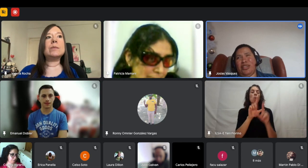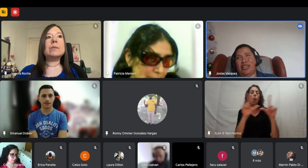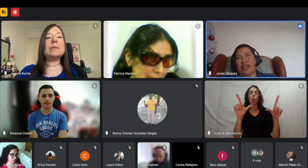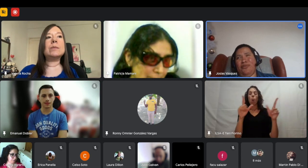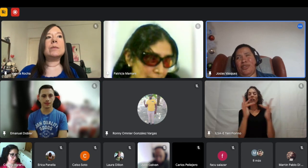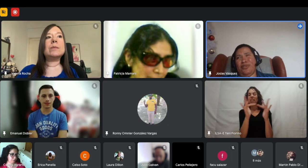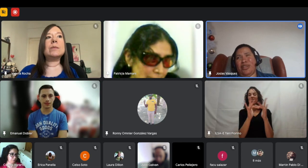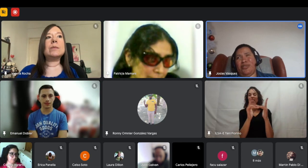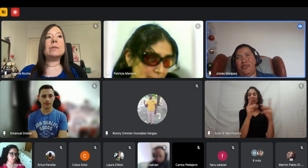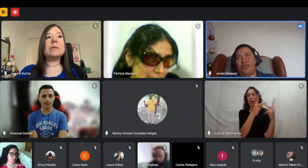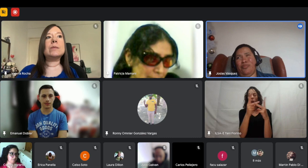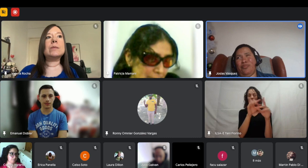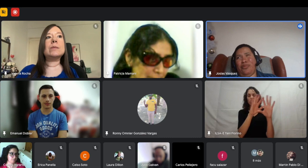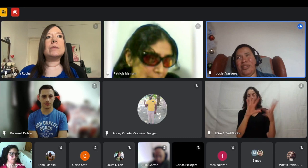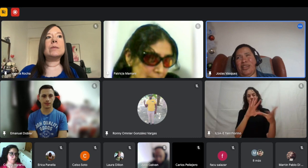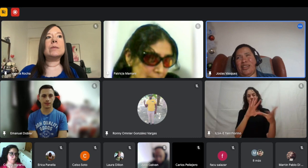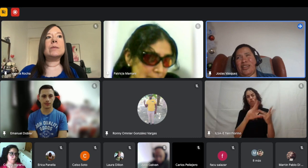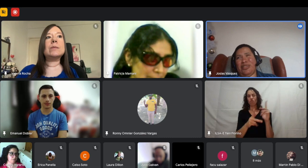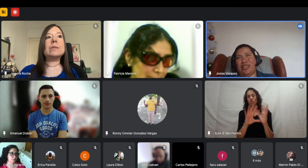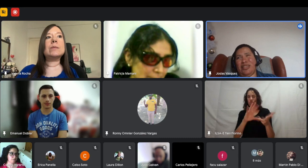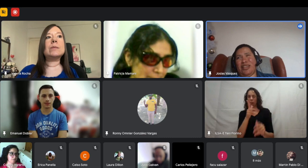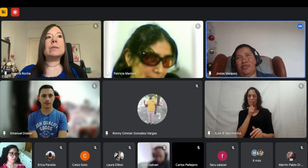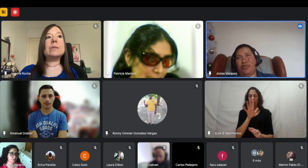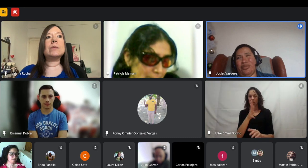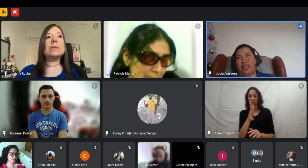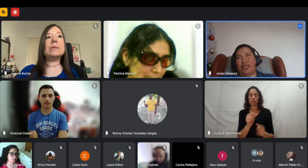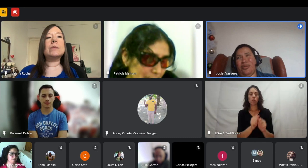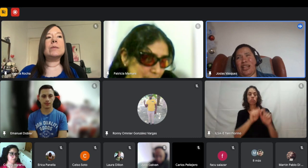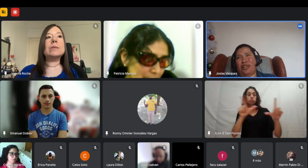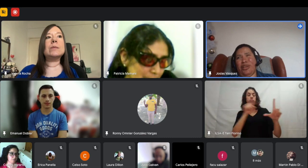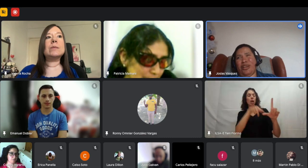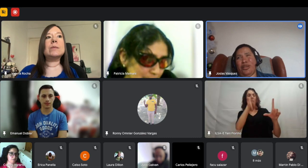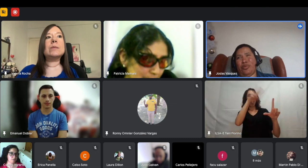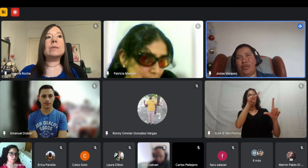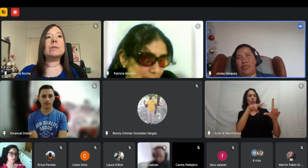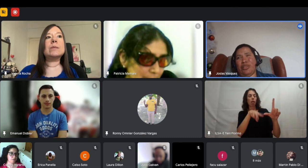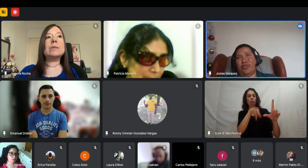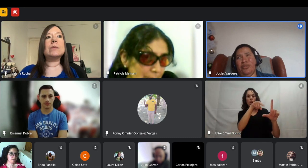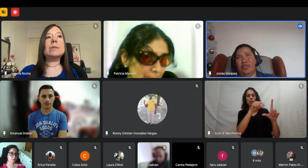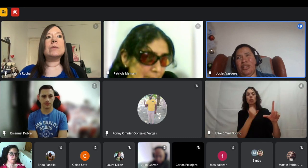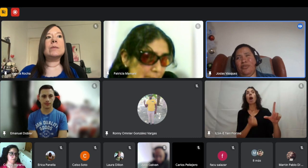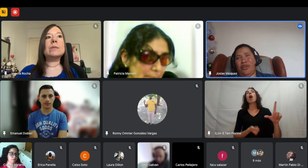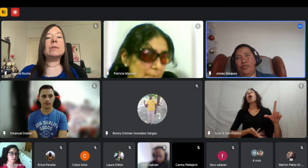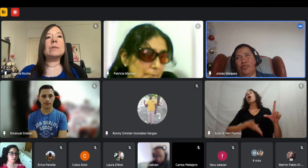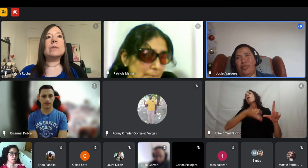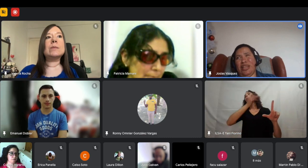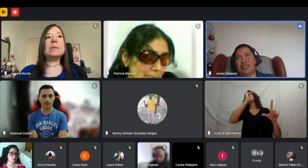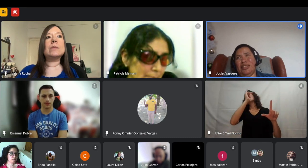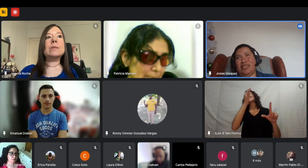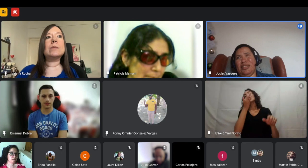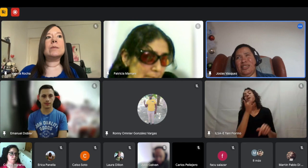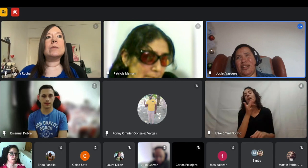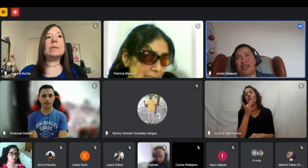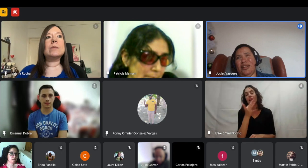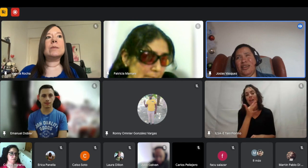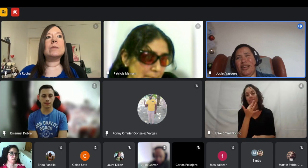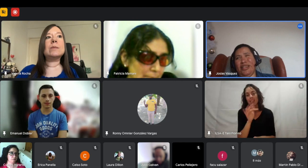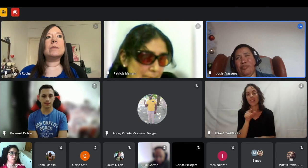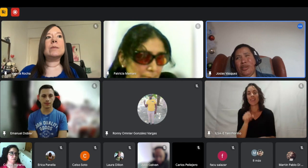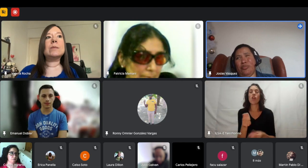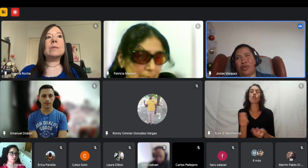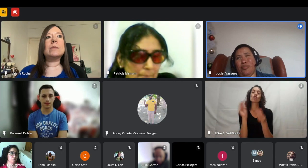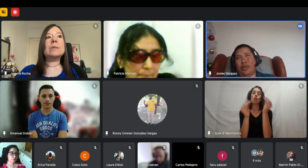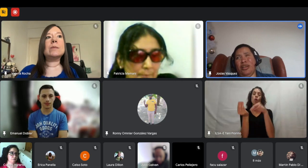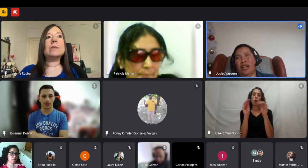sobre auto it y ahí fue donde yo pude realmente entender esto toda la lógica de programación y fue como mi entrada